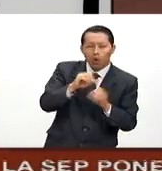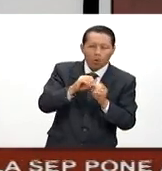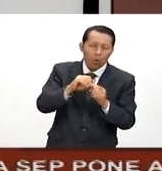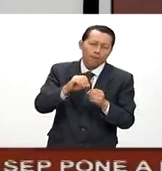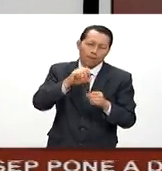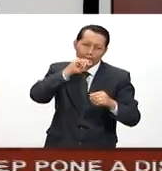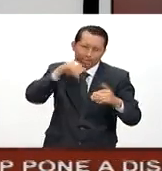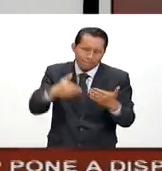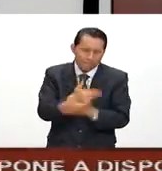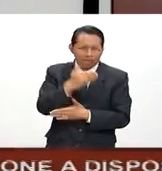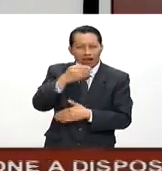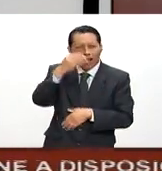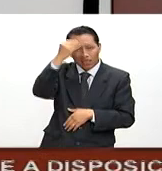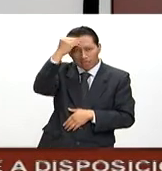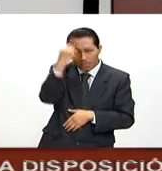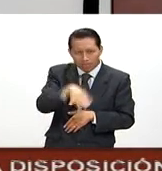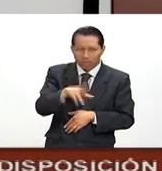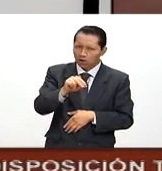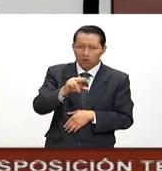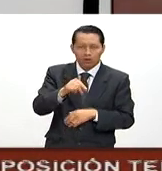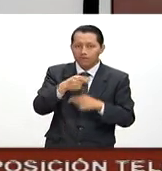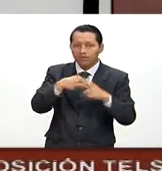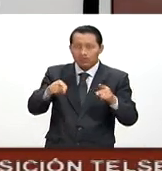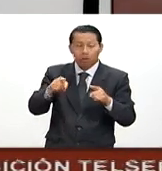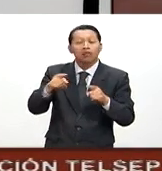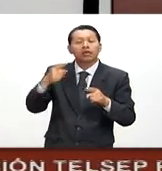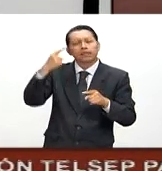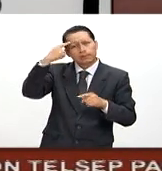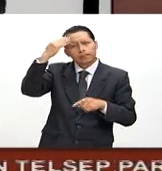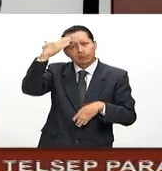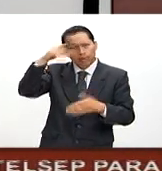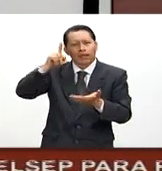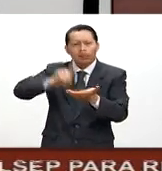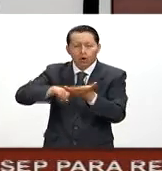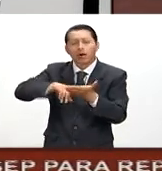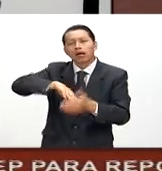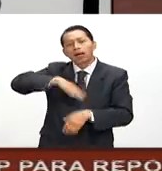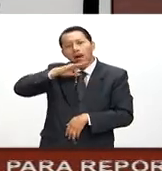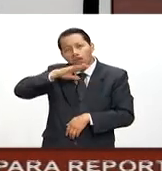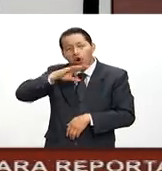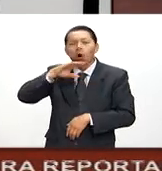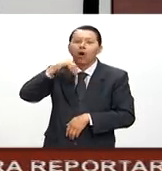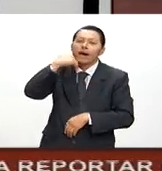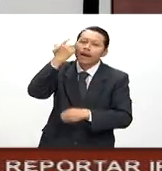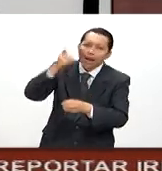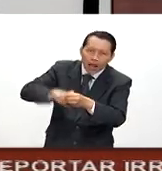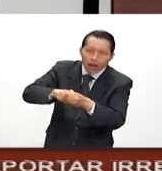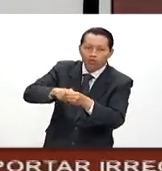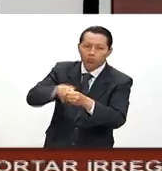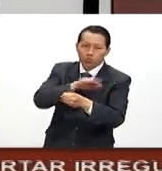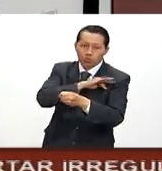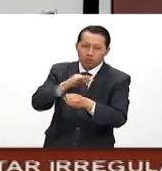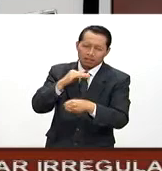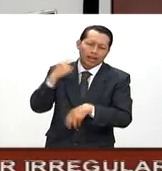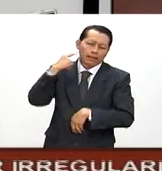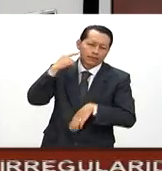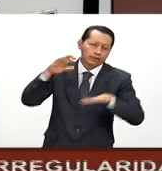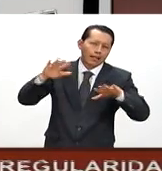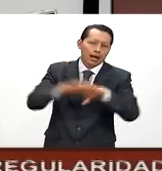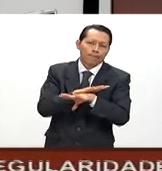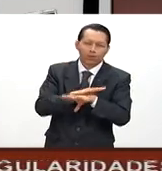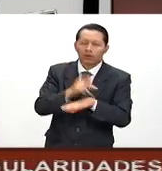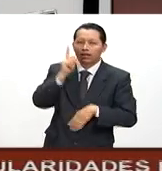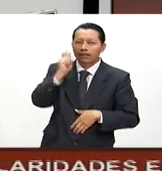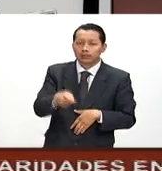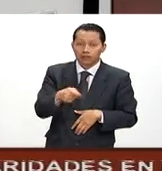ya sea por necesidad, por convicción, por conciencia o por querer adaptarse, cuando alguien cambia de acento, no lo hace